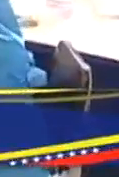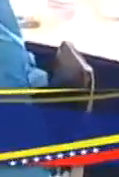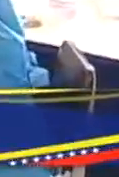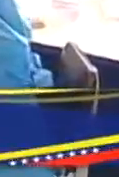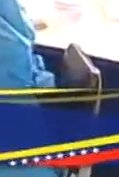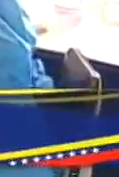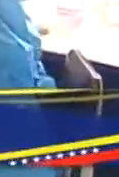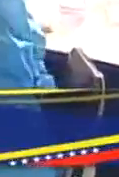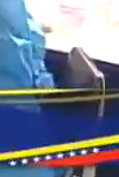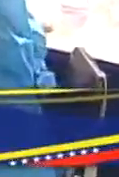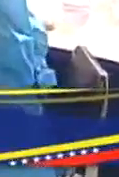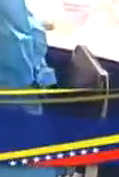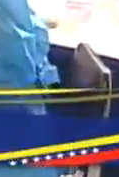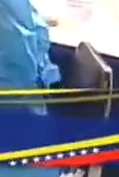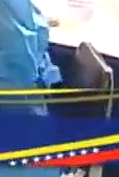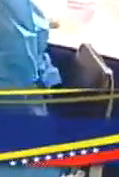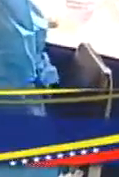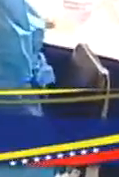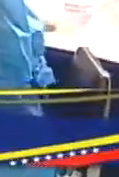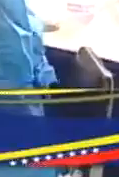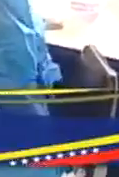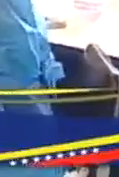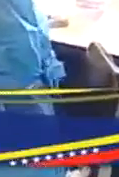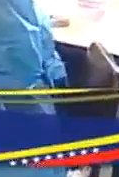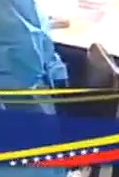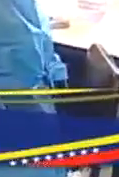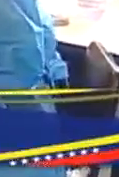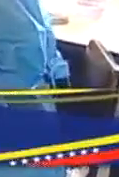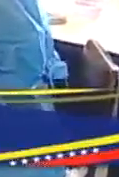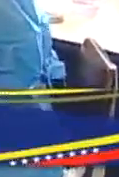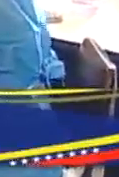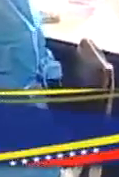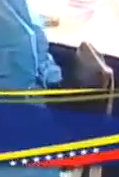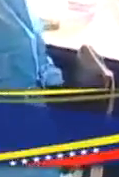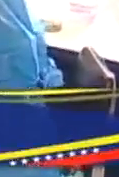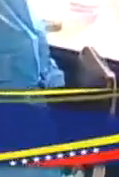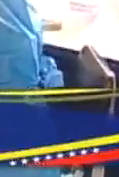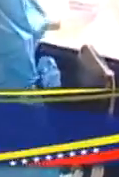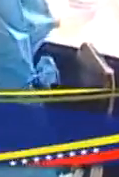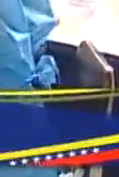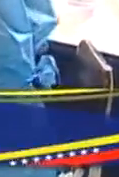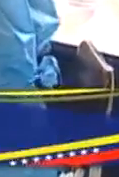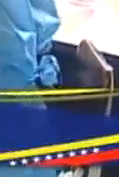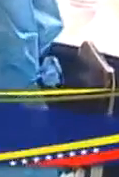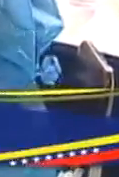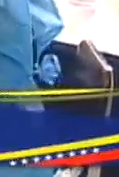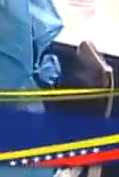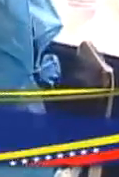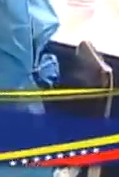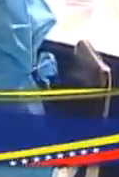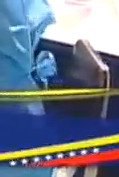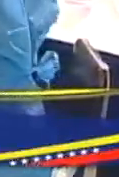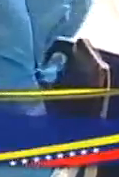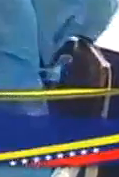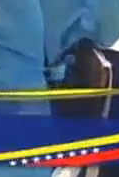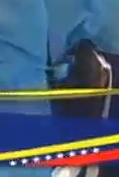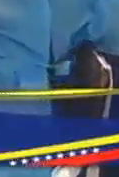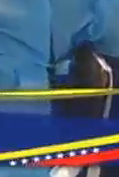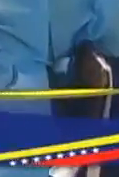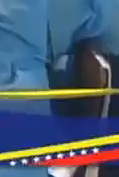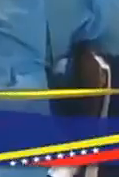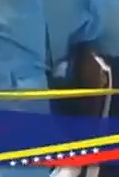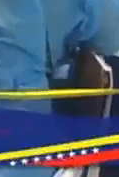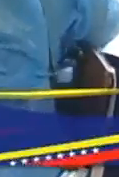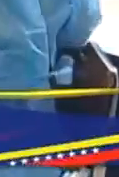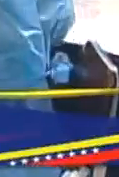nacional estamos con una meta todavía baja esperamos llegar a los casi 8 millones de estudiantes que tenemos en el sistema